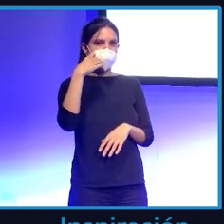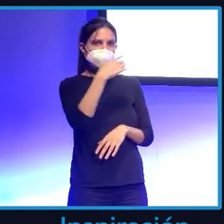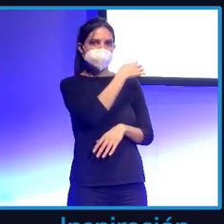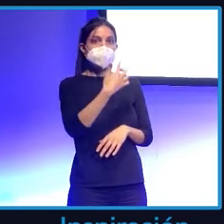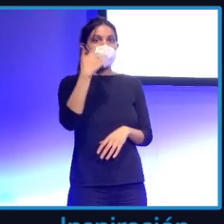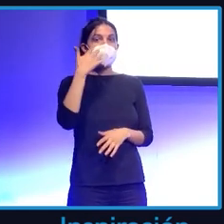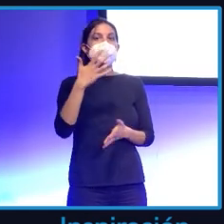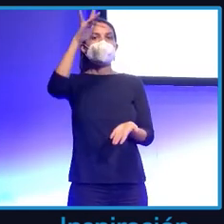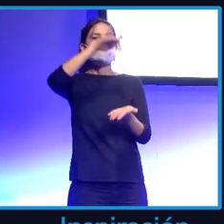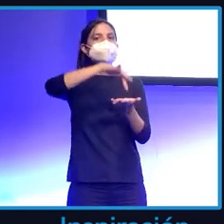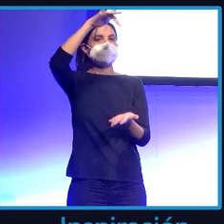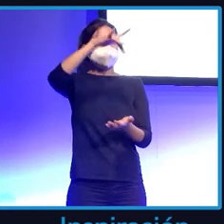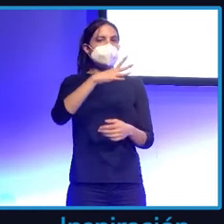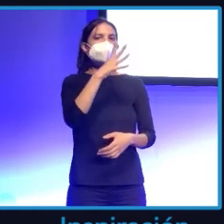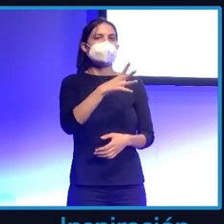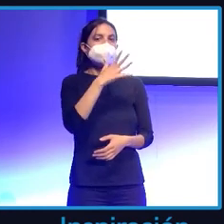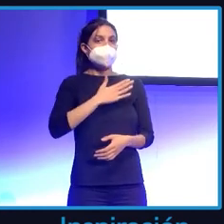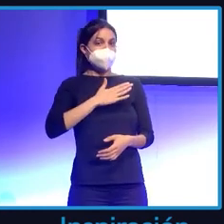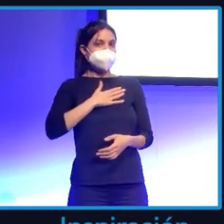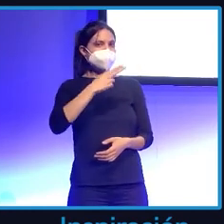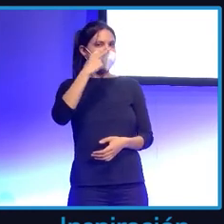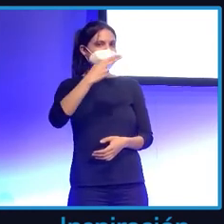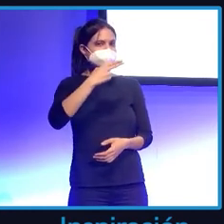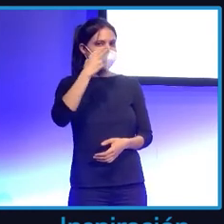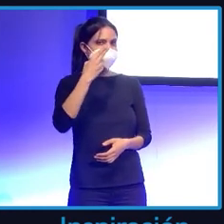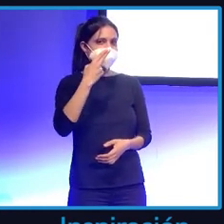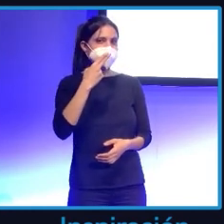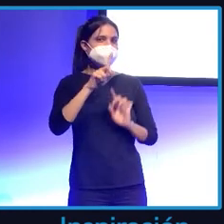fecha. ¿Por qué? Porque a mí lo que me interesa luego es crear